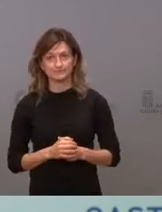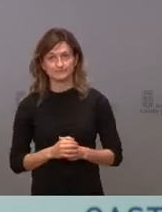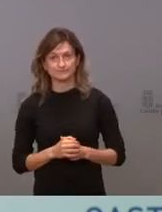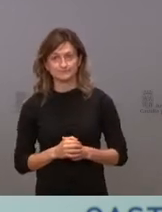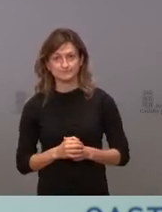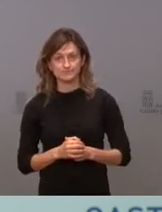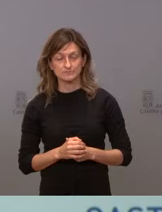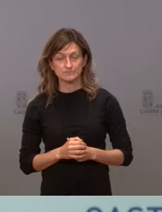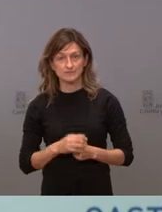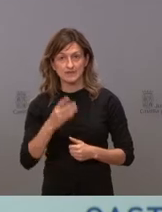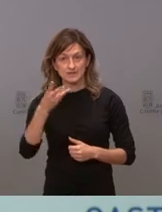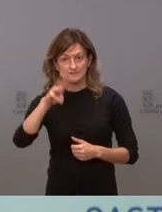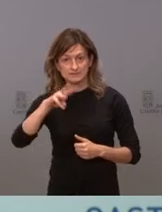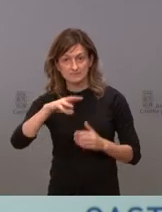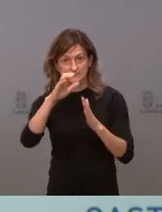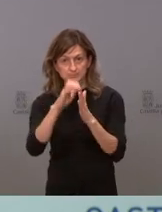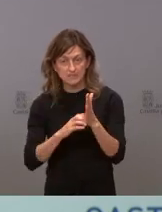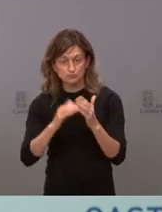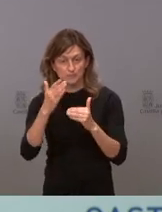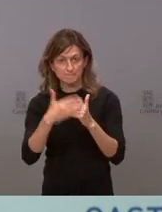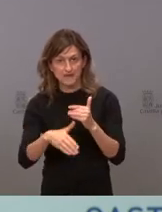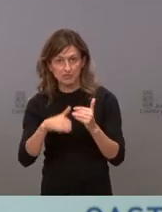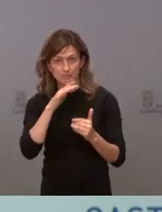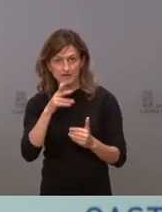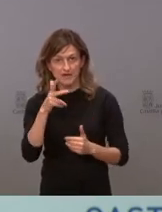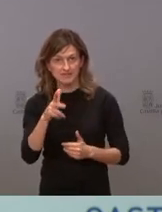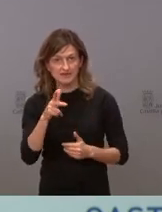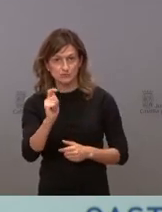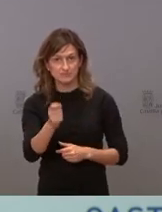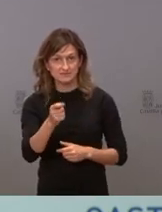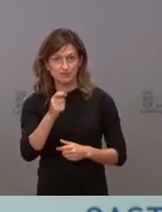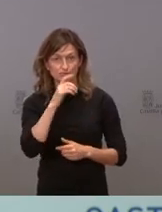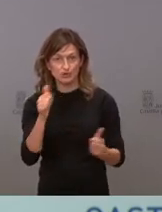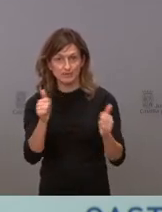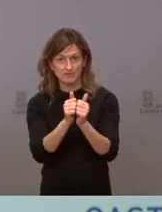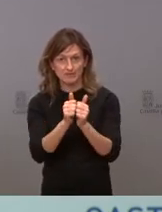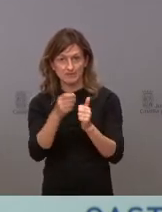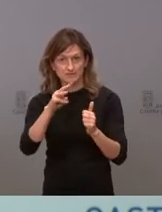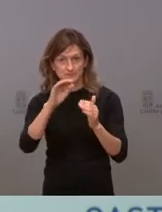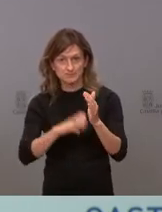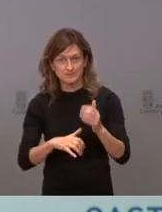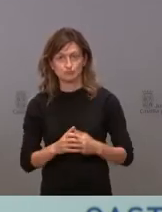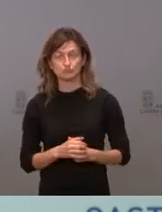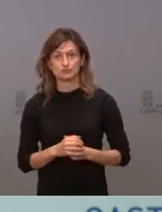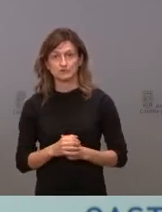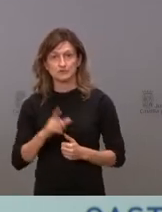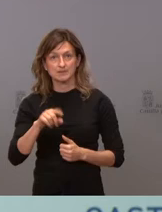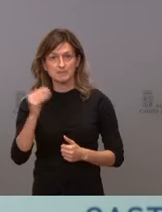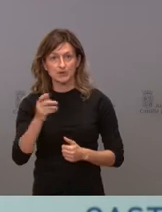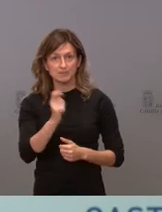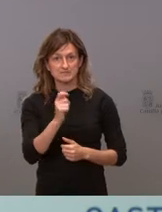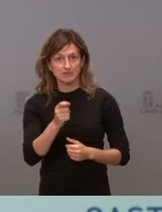Hemos rebajado a tres meses el plazo para el reconocimiento del derecho de prestaciones por dependencia. Hemos mejorado las prestaciones